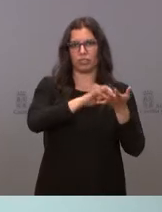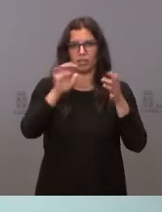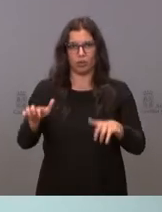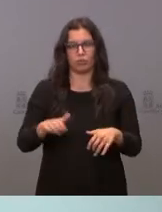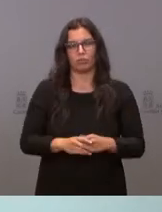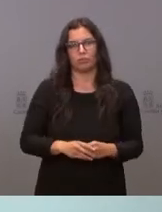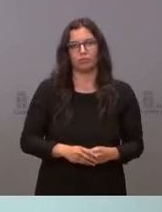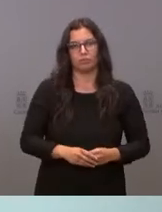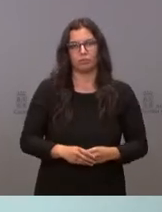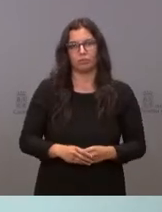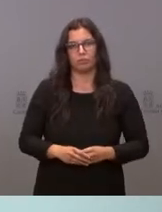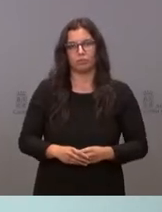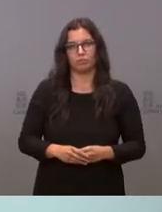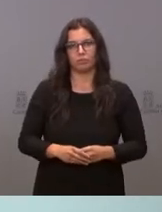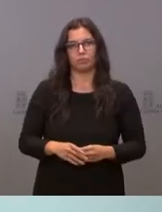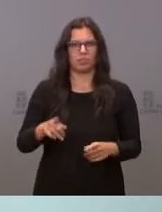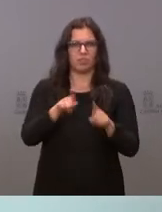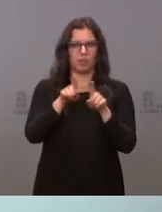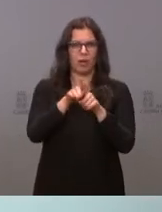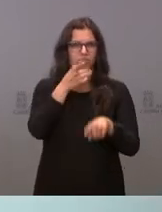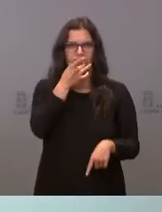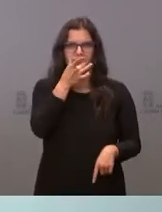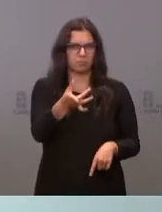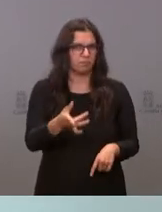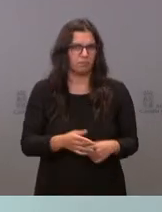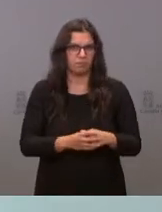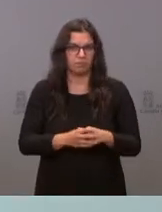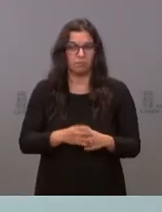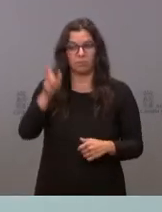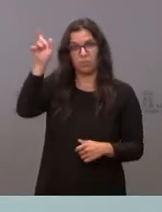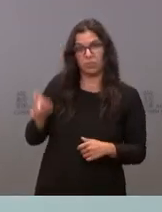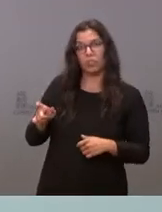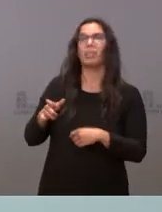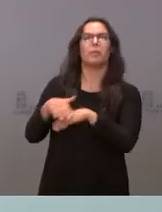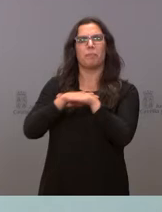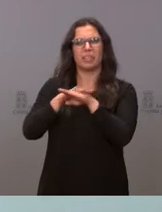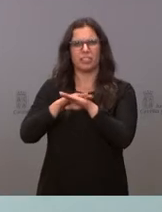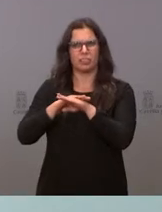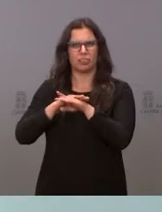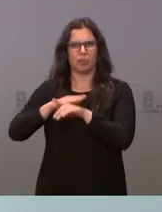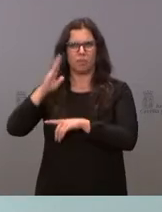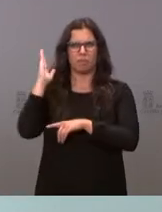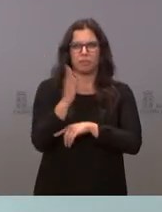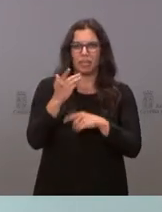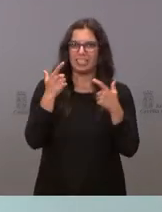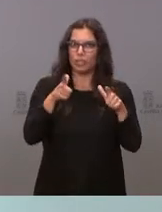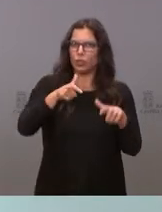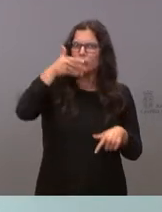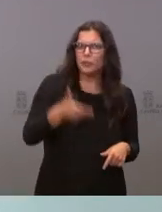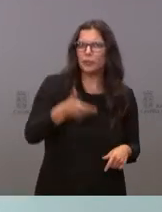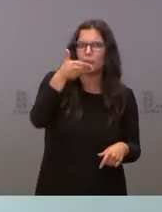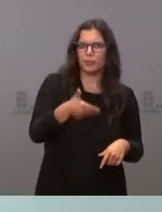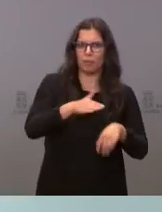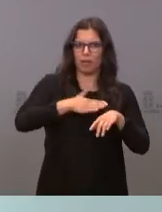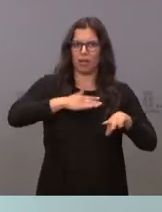desde luego, una infamia que un ministro torpedee un sector tan vital para